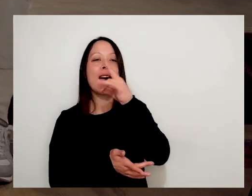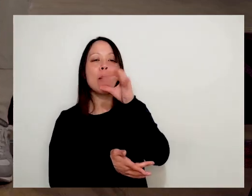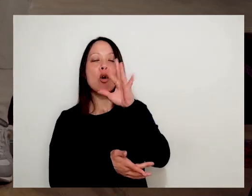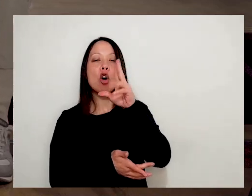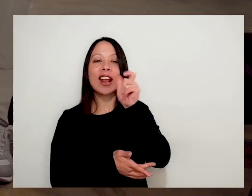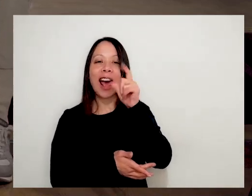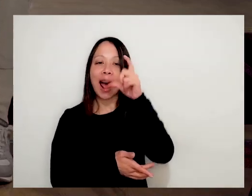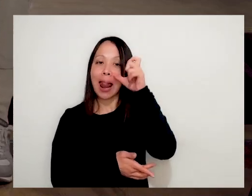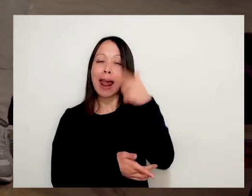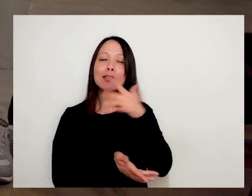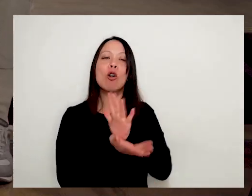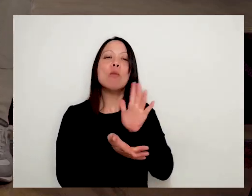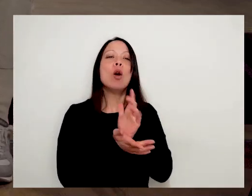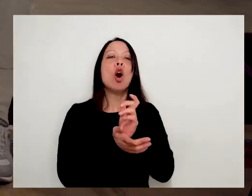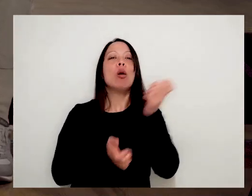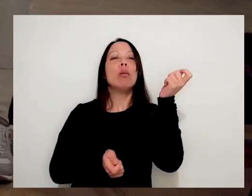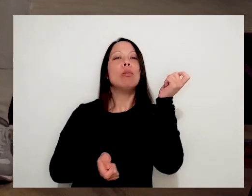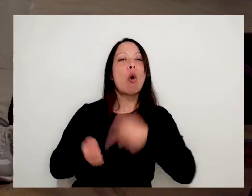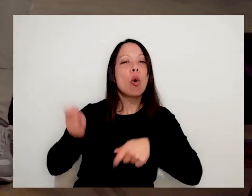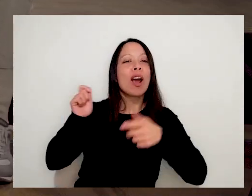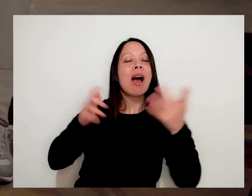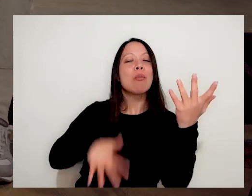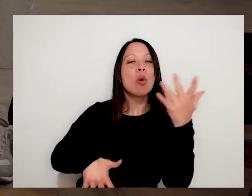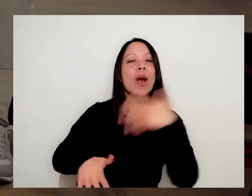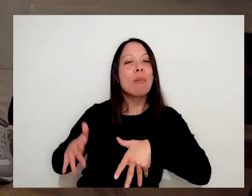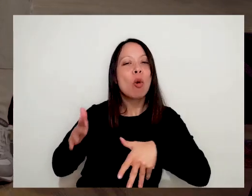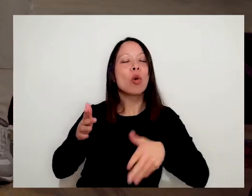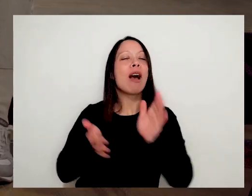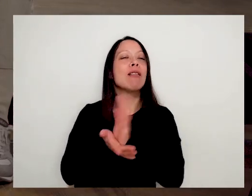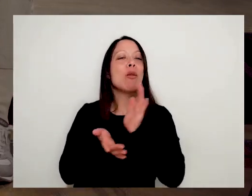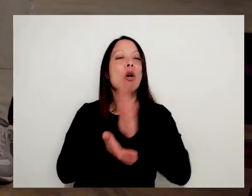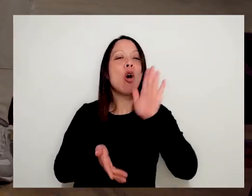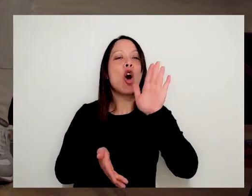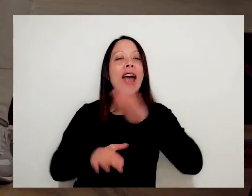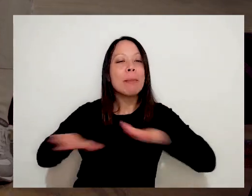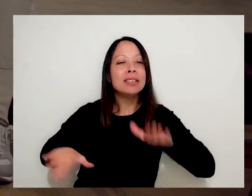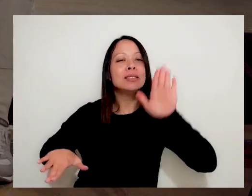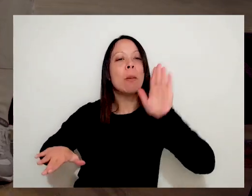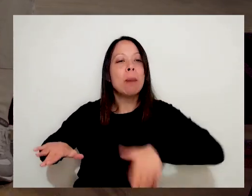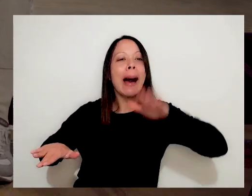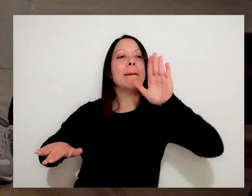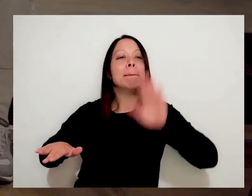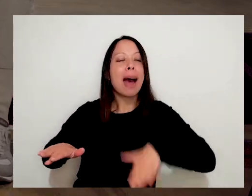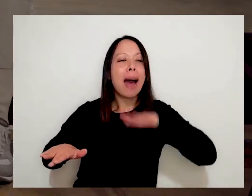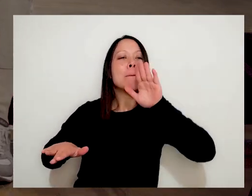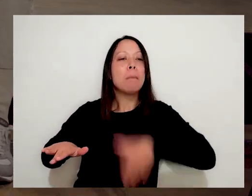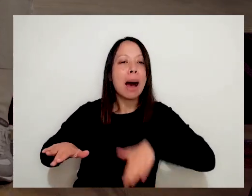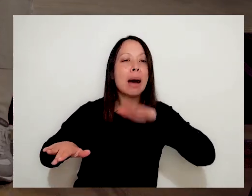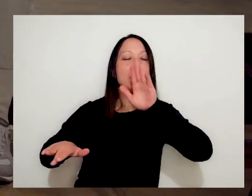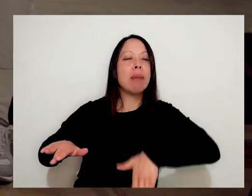Sí. Y algo de los caporales a mí siempre me hizo acordar la murga de acá. Como la estética. La manera de golpear el piso.